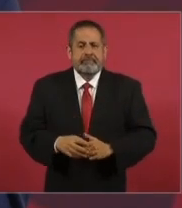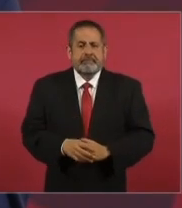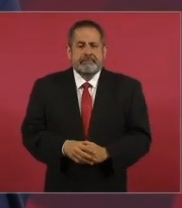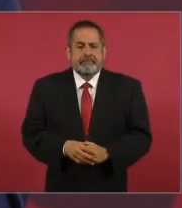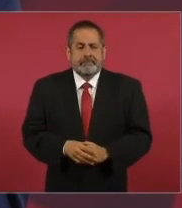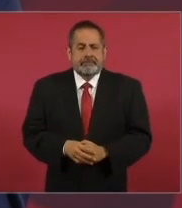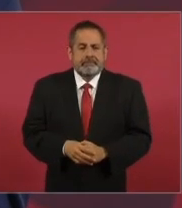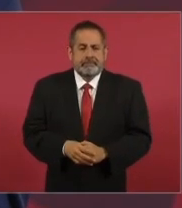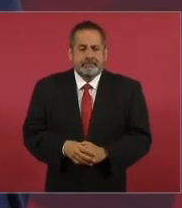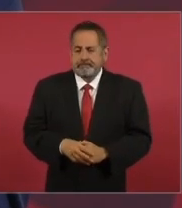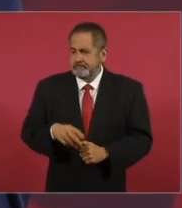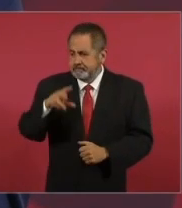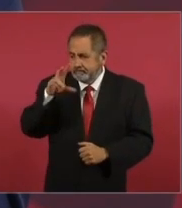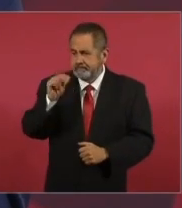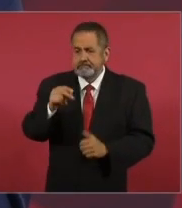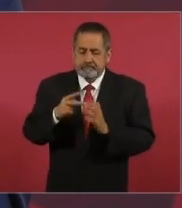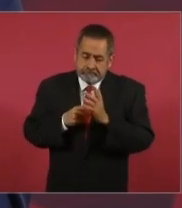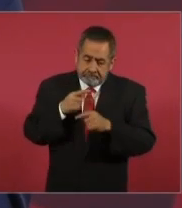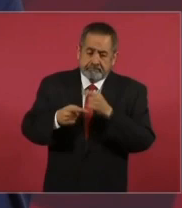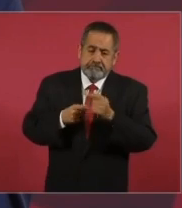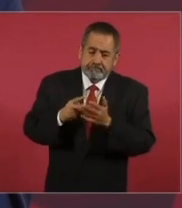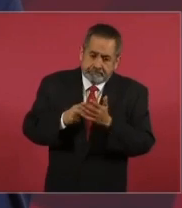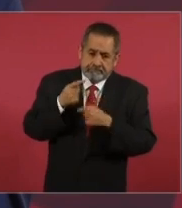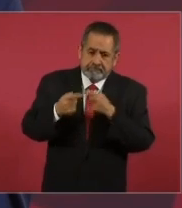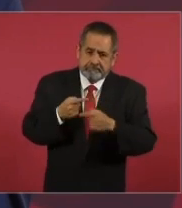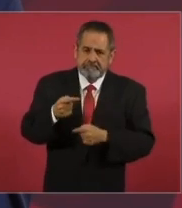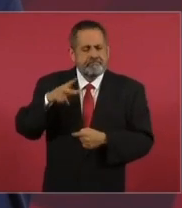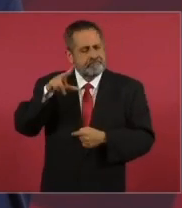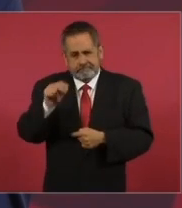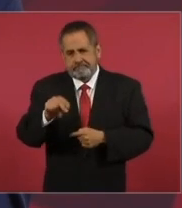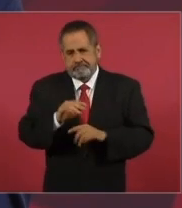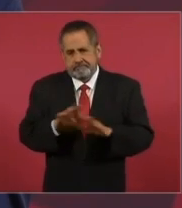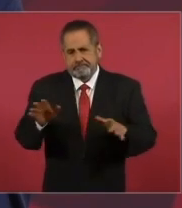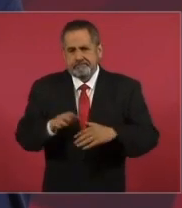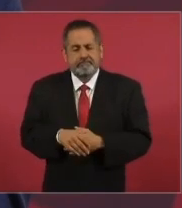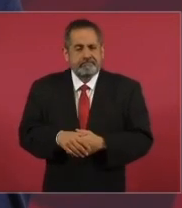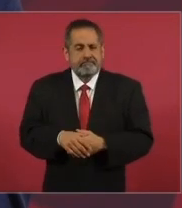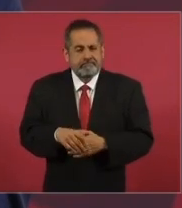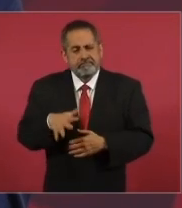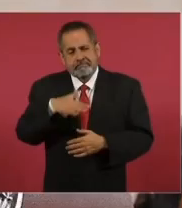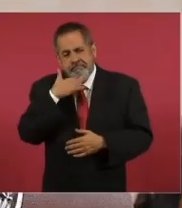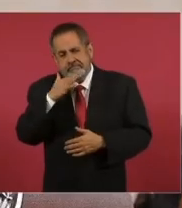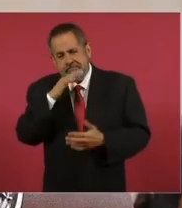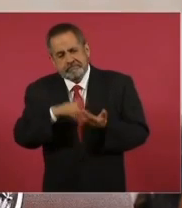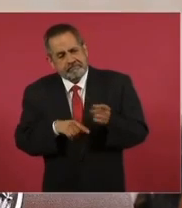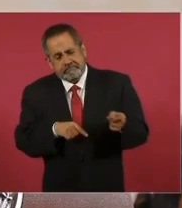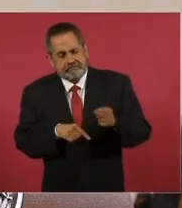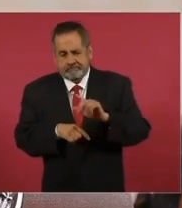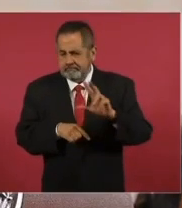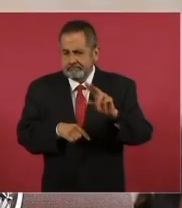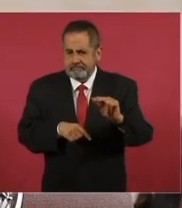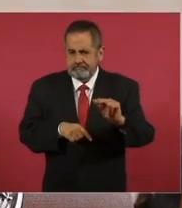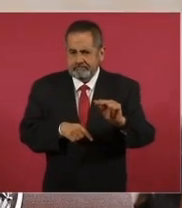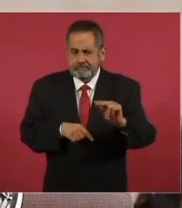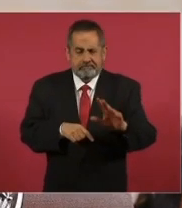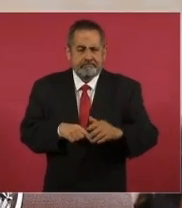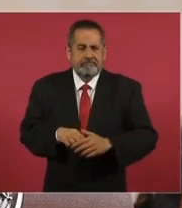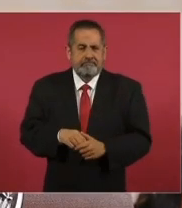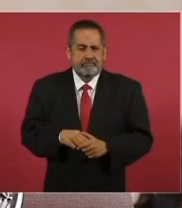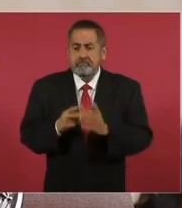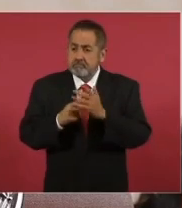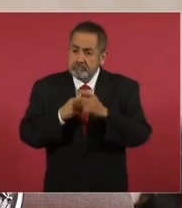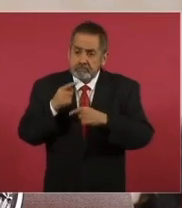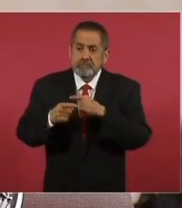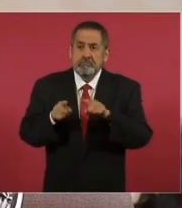La no repetición de esos actos de corrupción, no